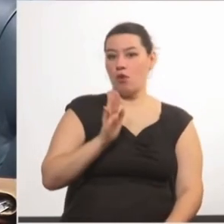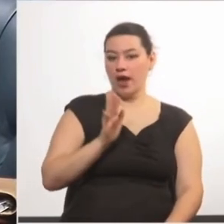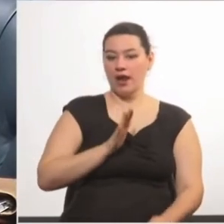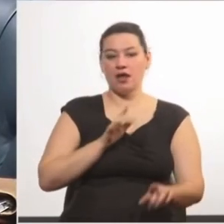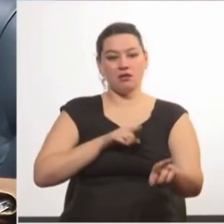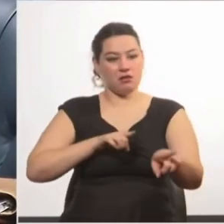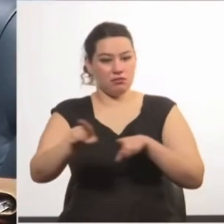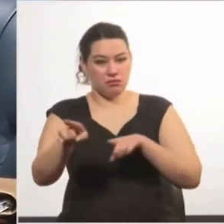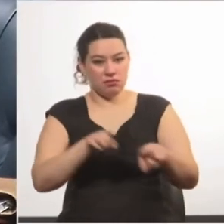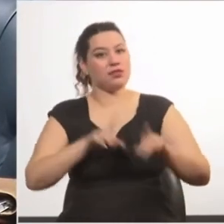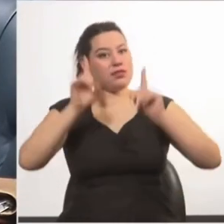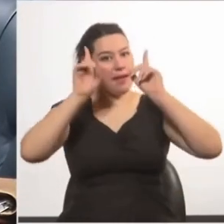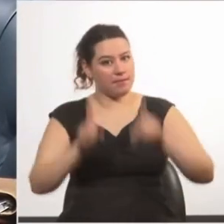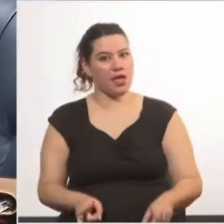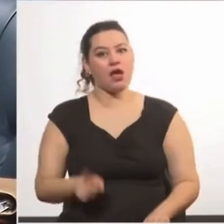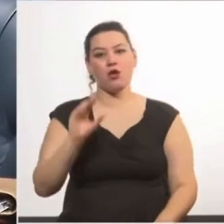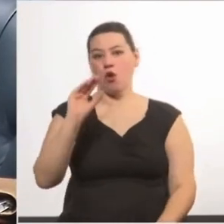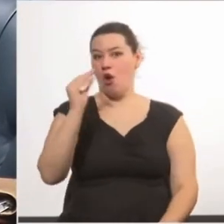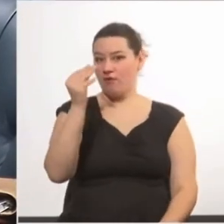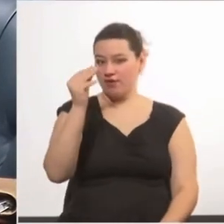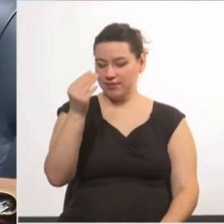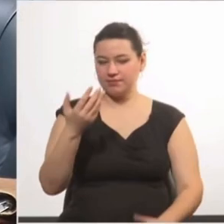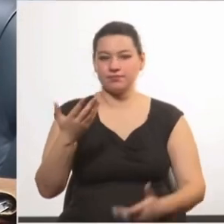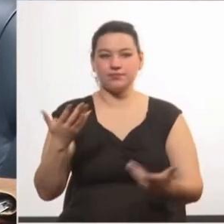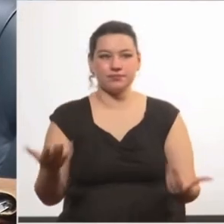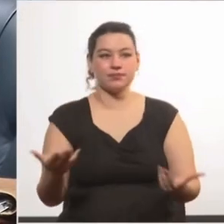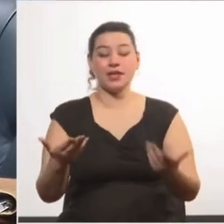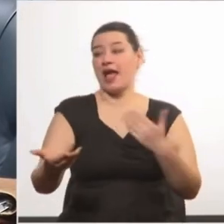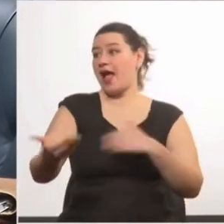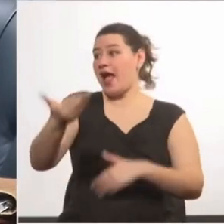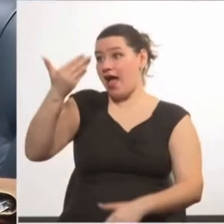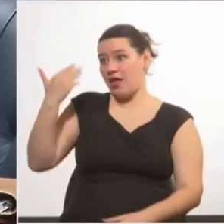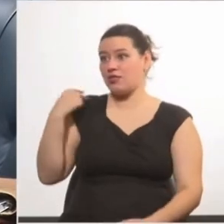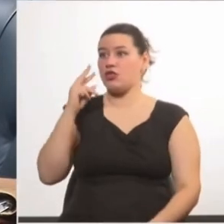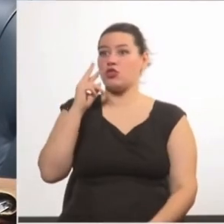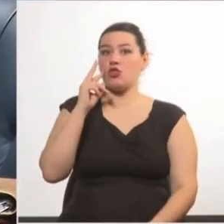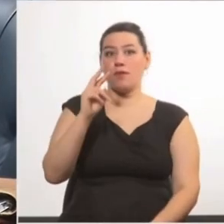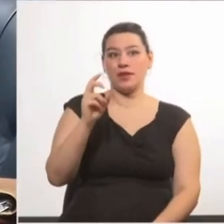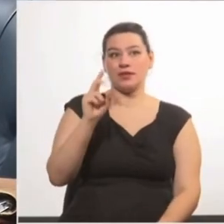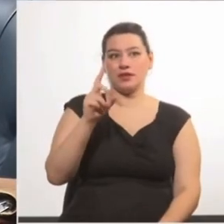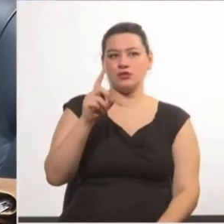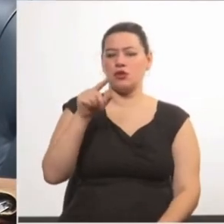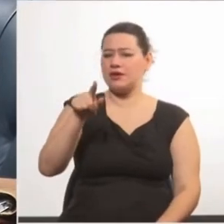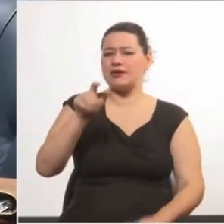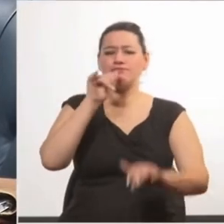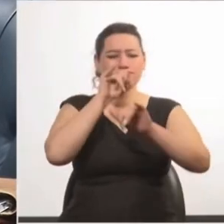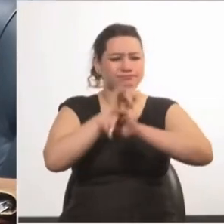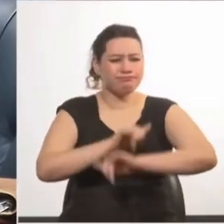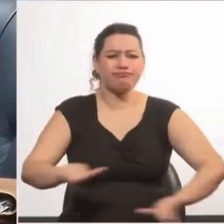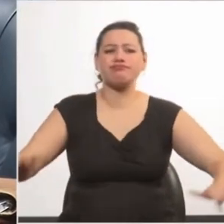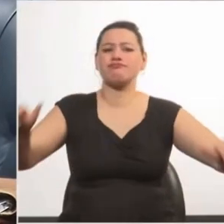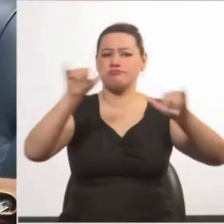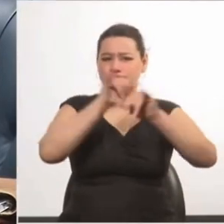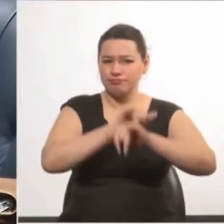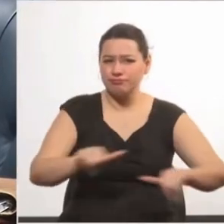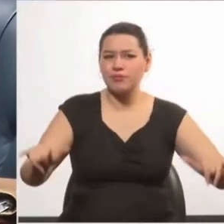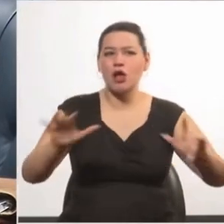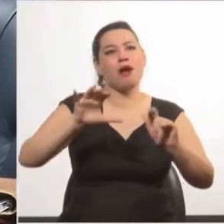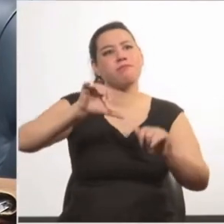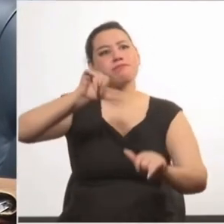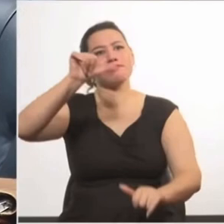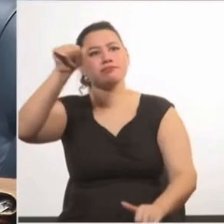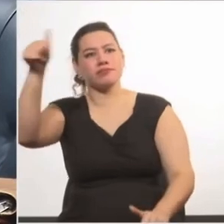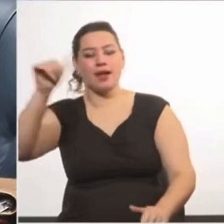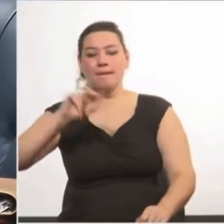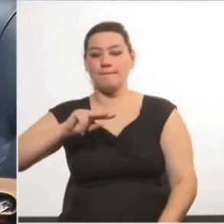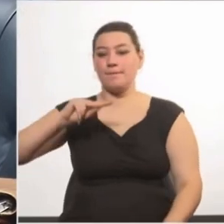creyeron en ese proceso. Aquel hito que hoy recordamos fue el corolario de una campaña poblada de logros como el